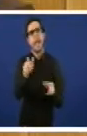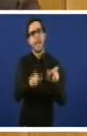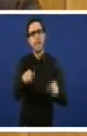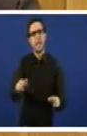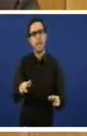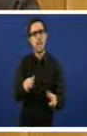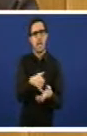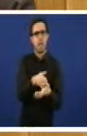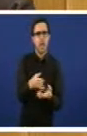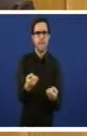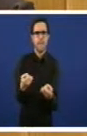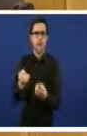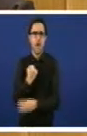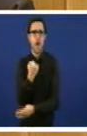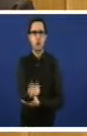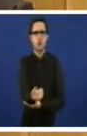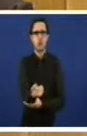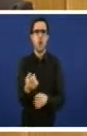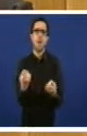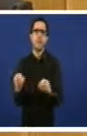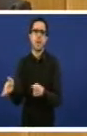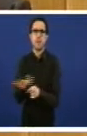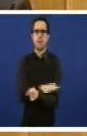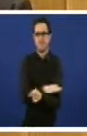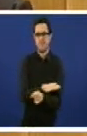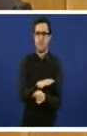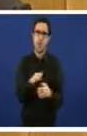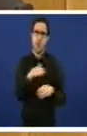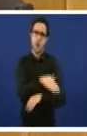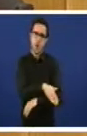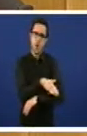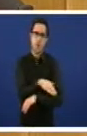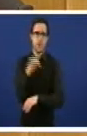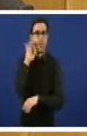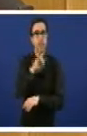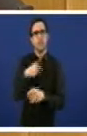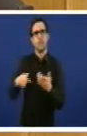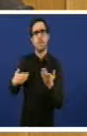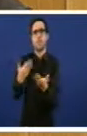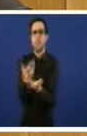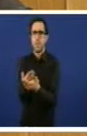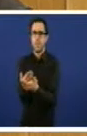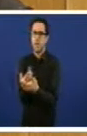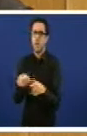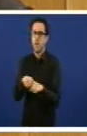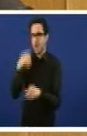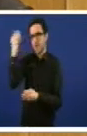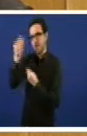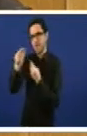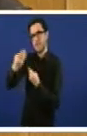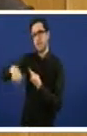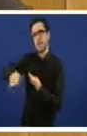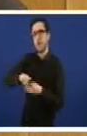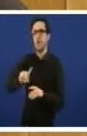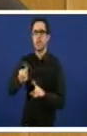necesita da cobertura do goberno galego pedimos lhes que reflexionen señorías e como decía o seu compañero de bancada que